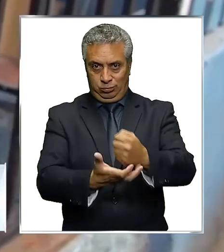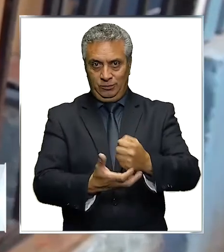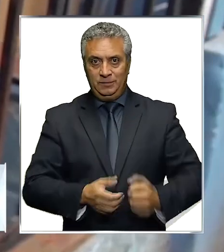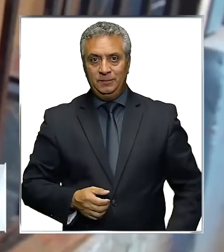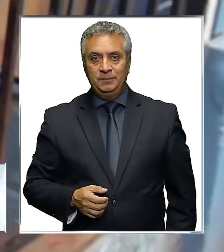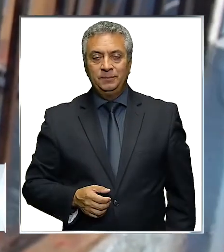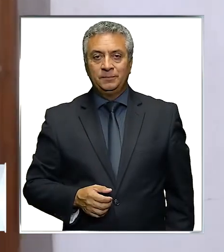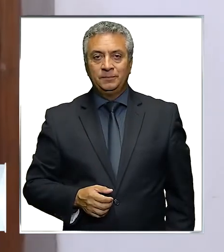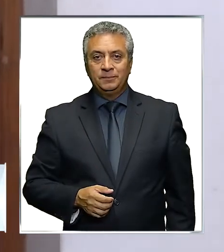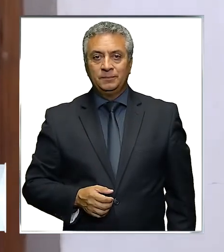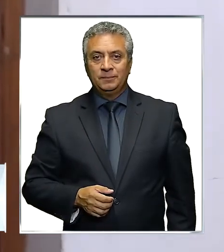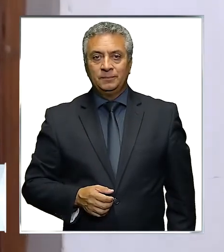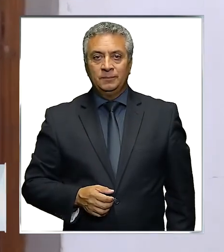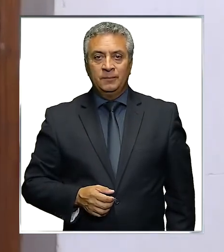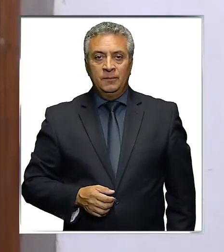40 millones de pesos.